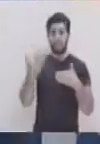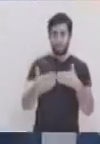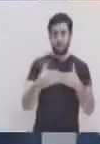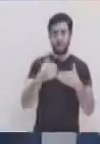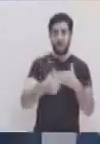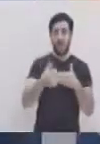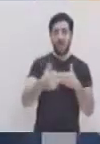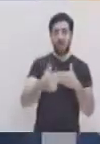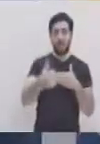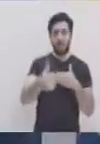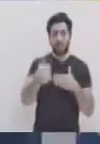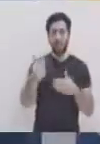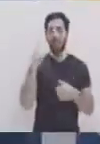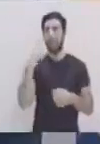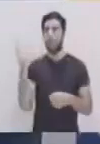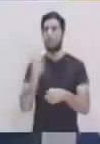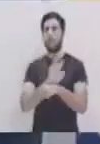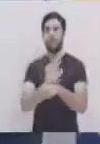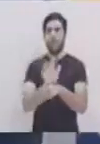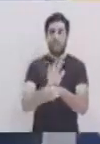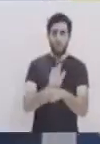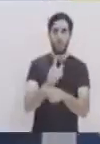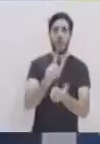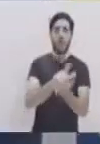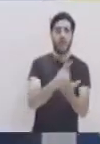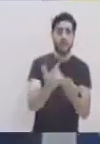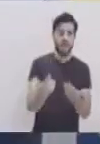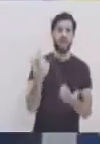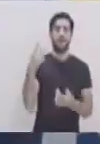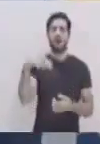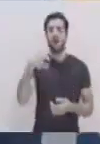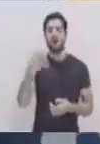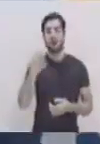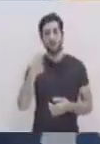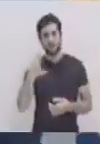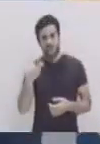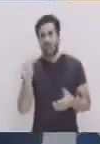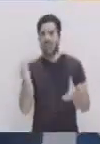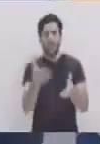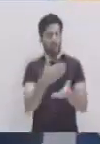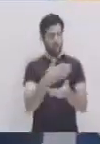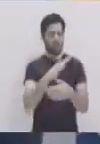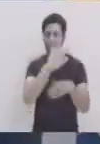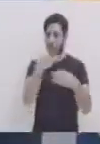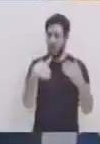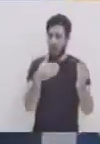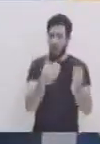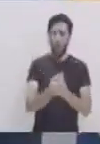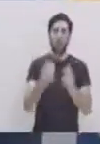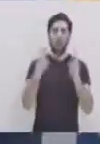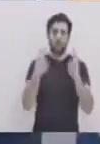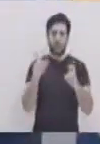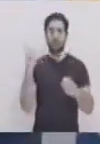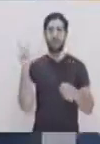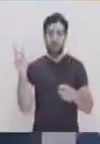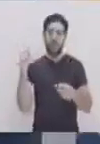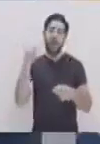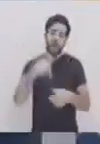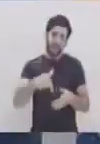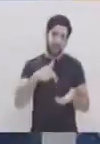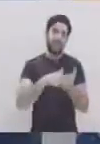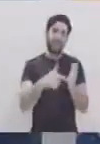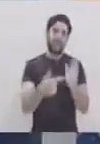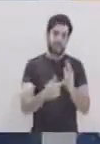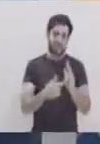hasta que ahora hay películas, hay libros, hay novelas, hay de todo también. Ahí tenemos un claro ejemplo de la